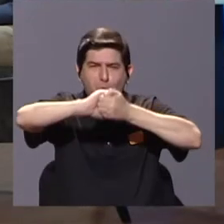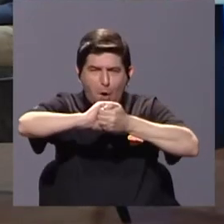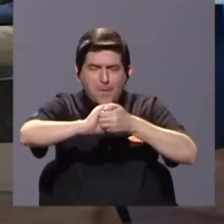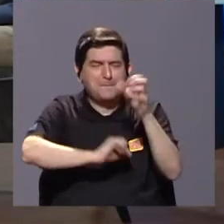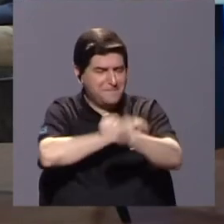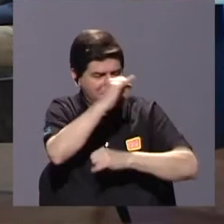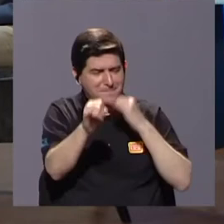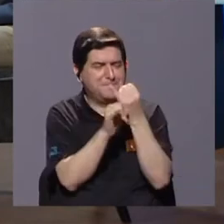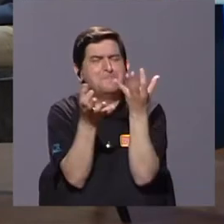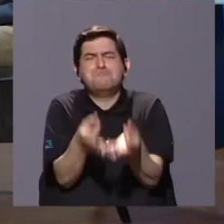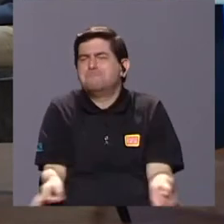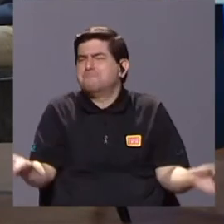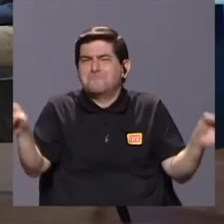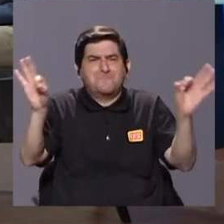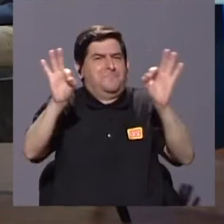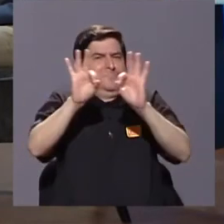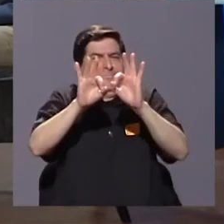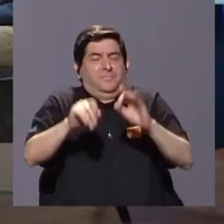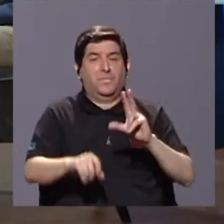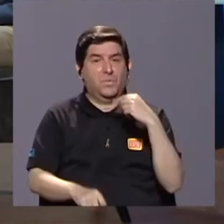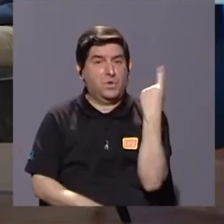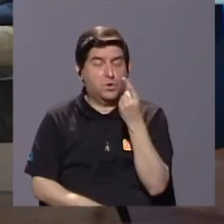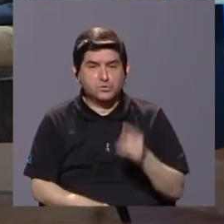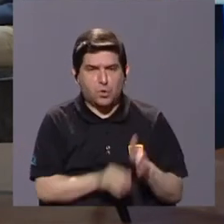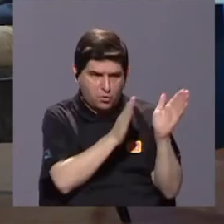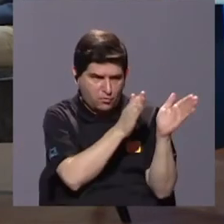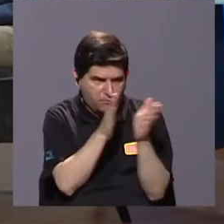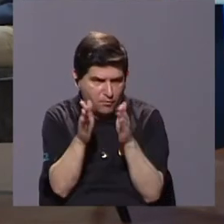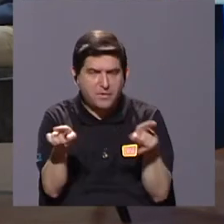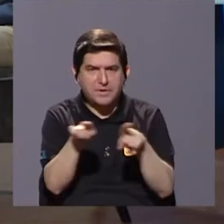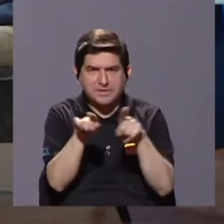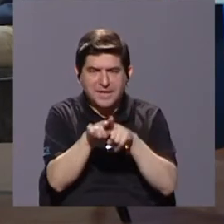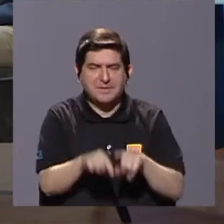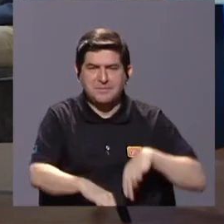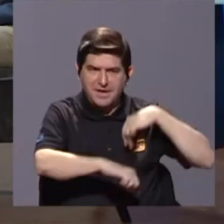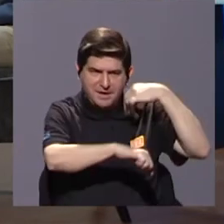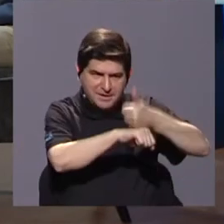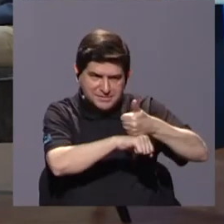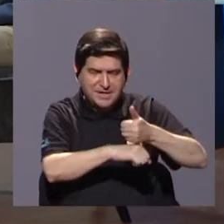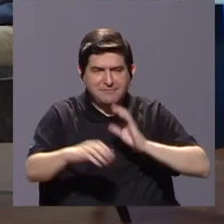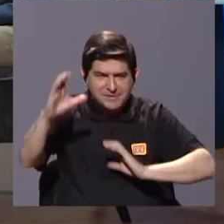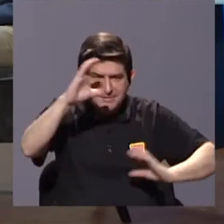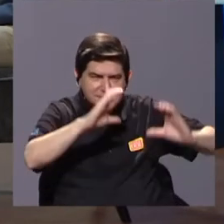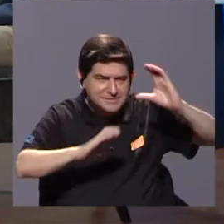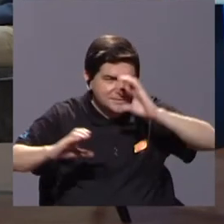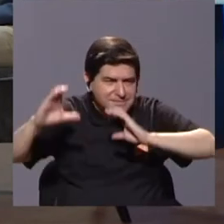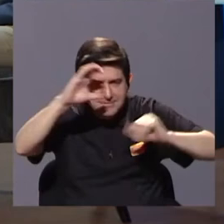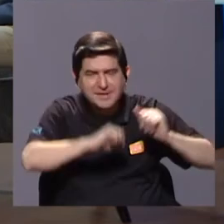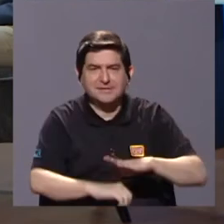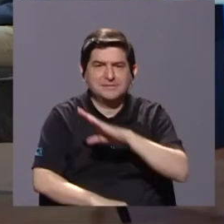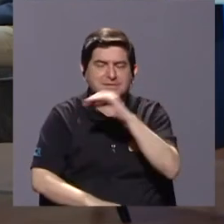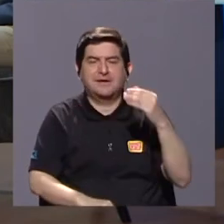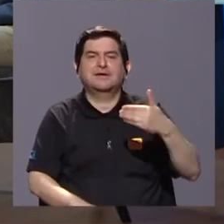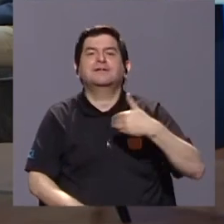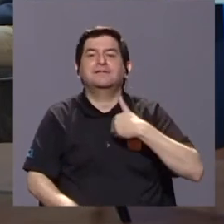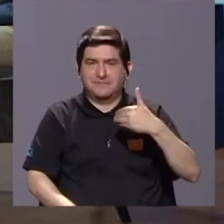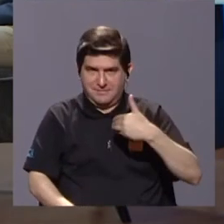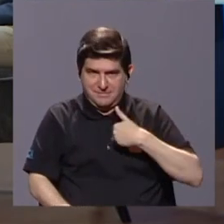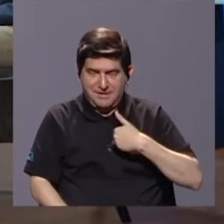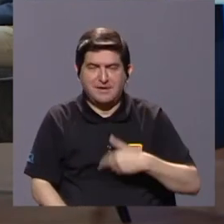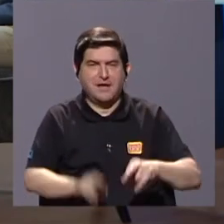es sumamente importante, no solo para la formación, sino para la creación de ciencia y para tener